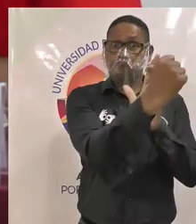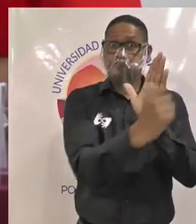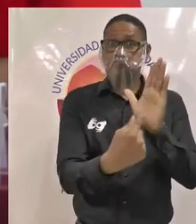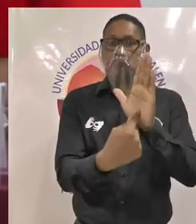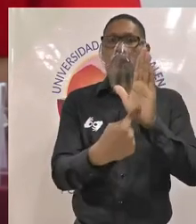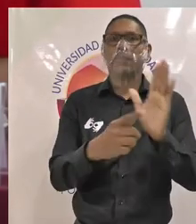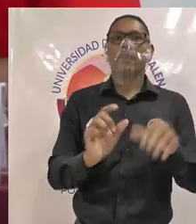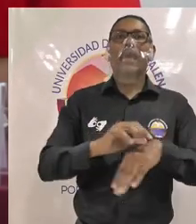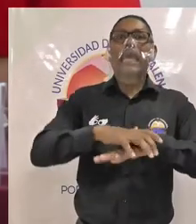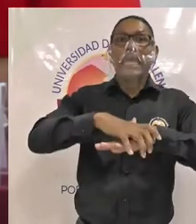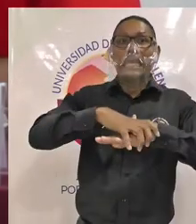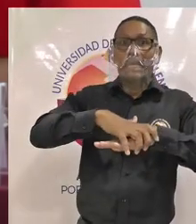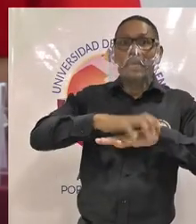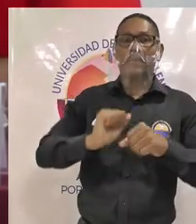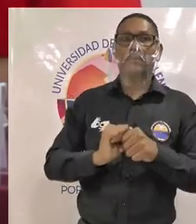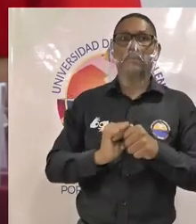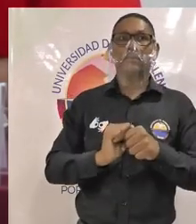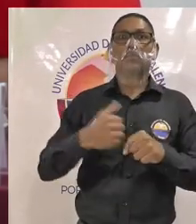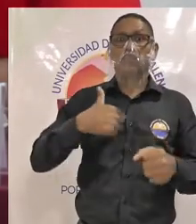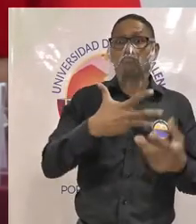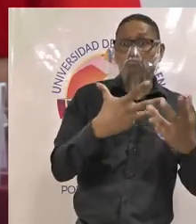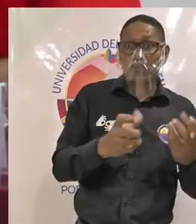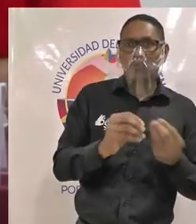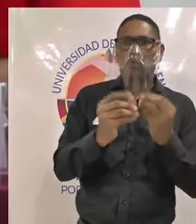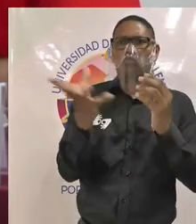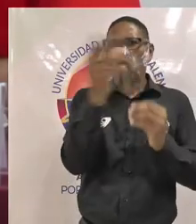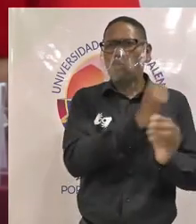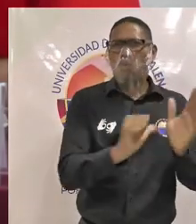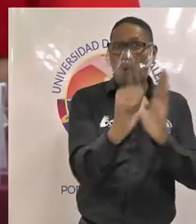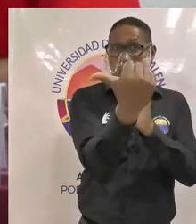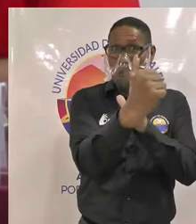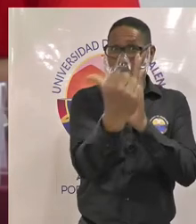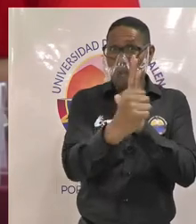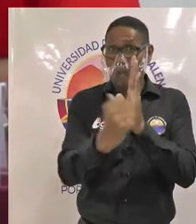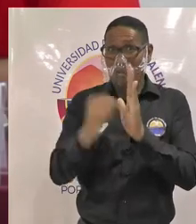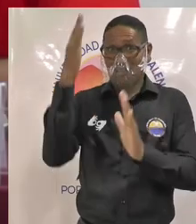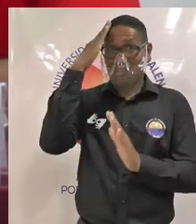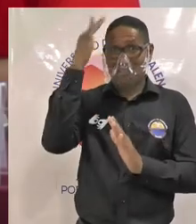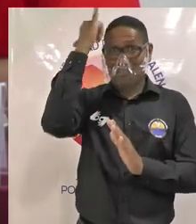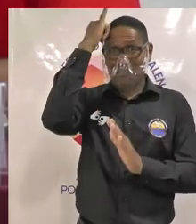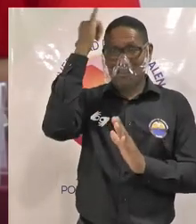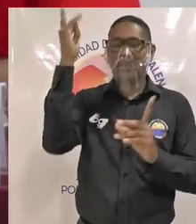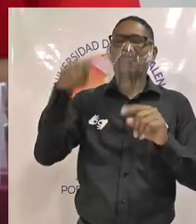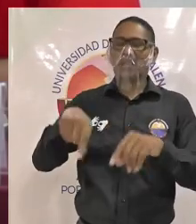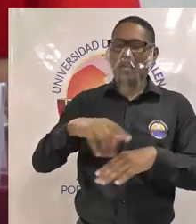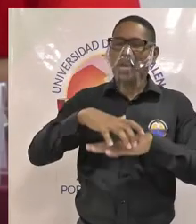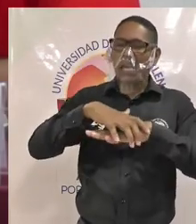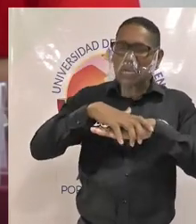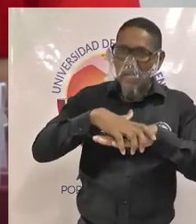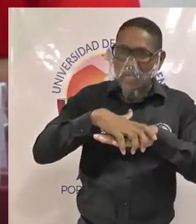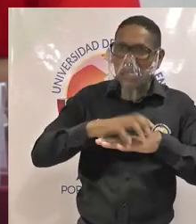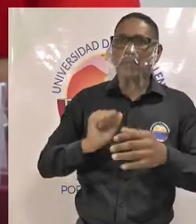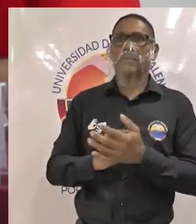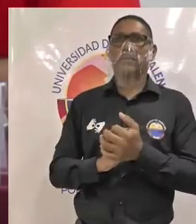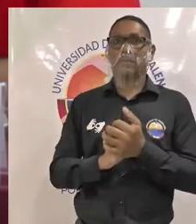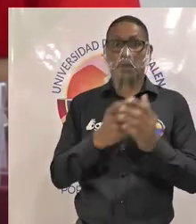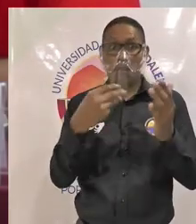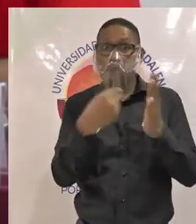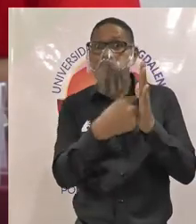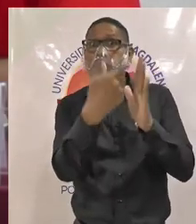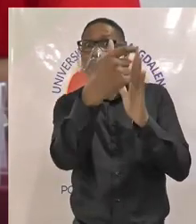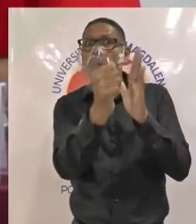el inglés queremos que en todos los programas académicos de la universidad estén incluidos el inglés en Suspensum